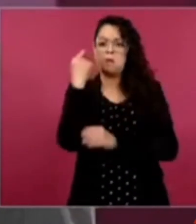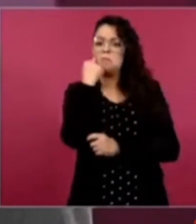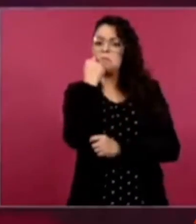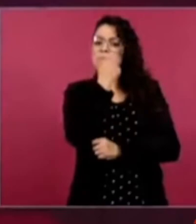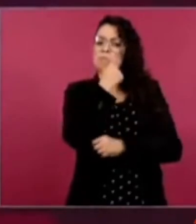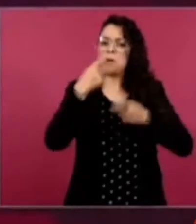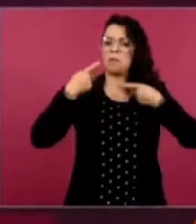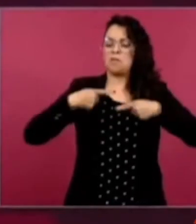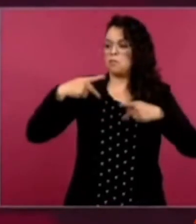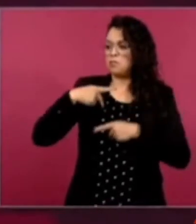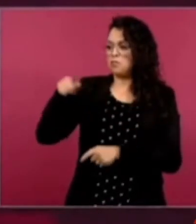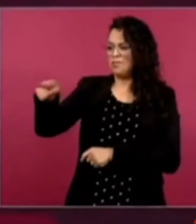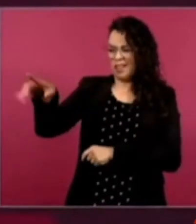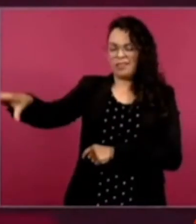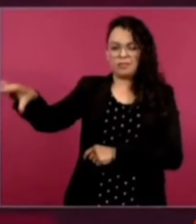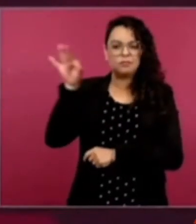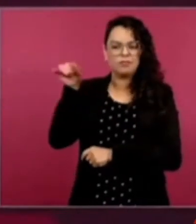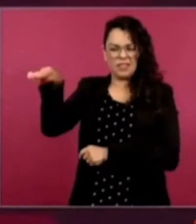trampas.